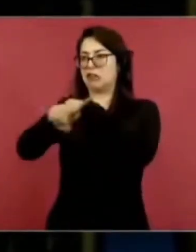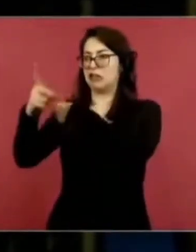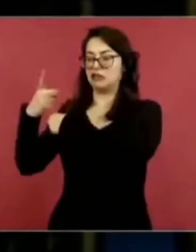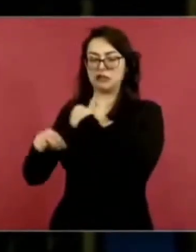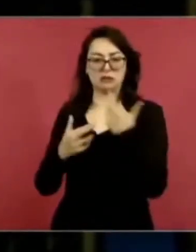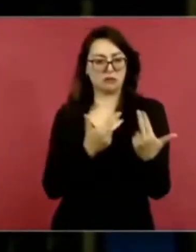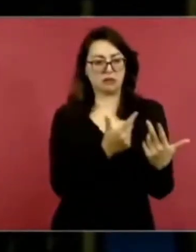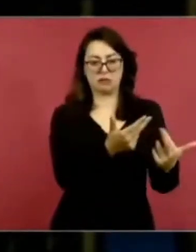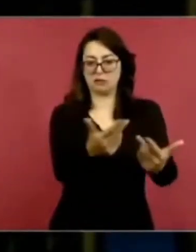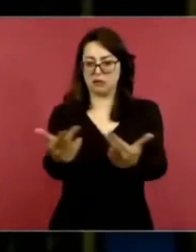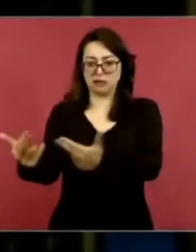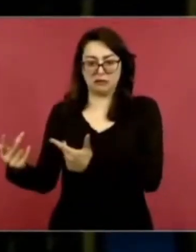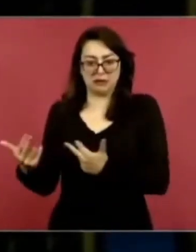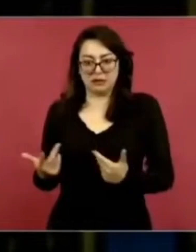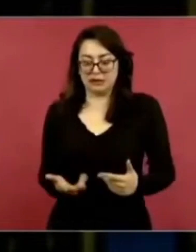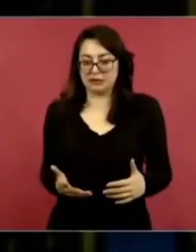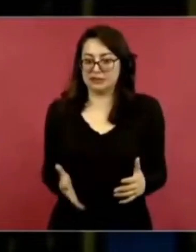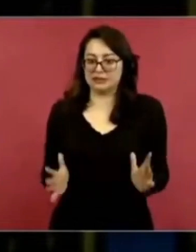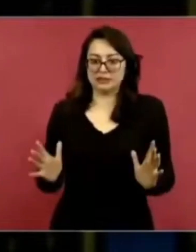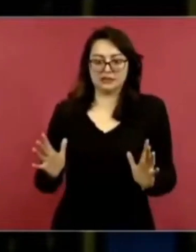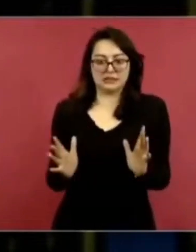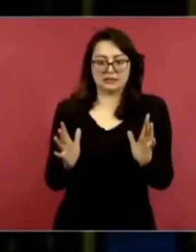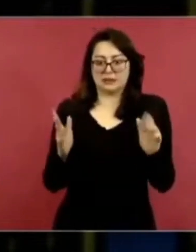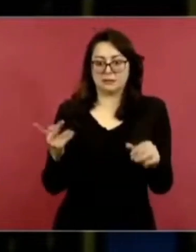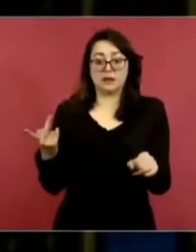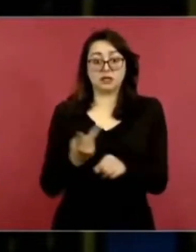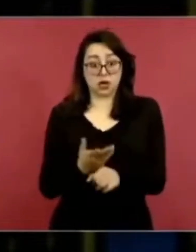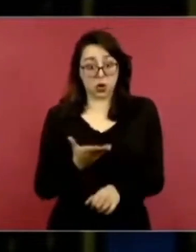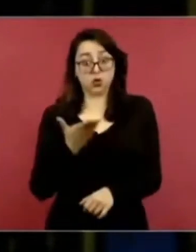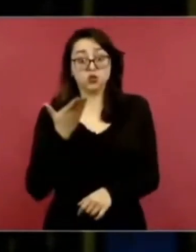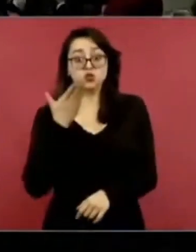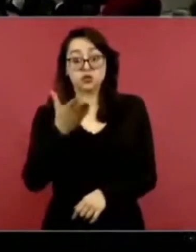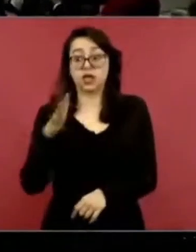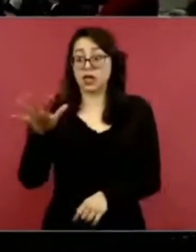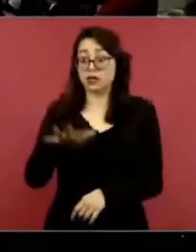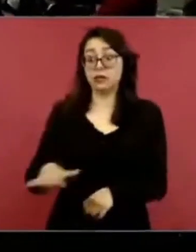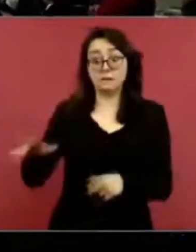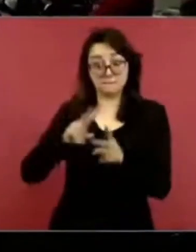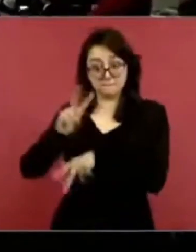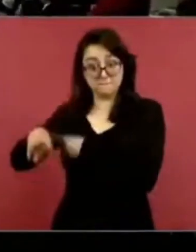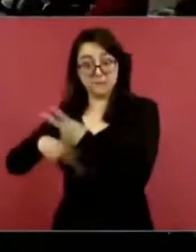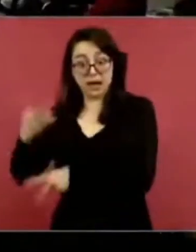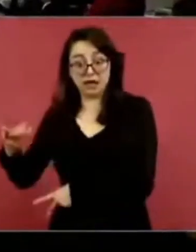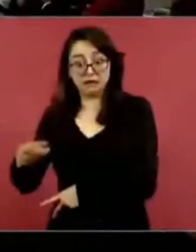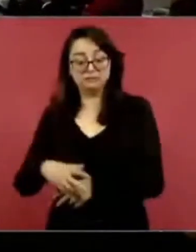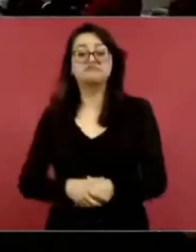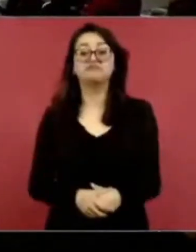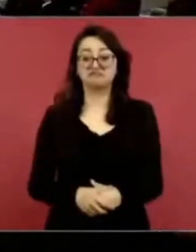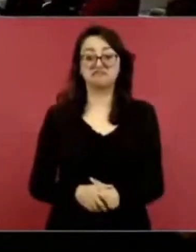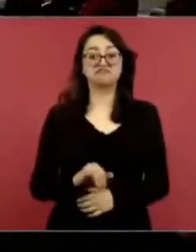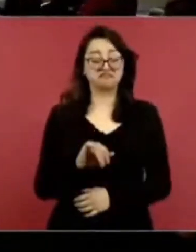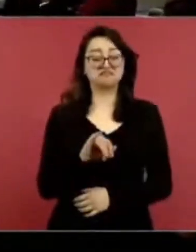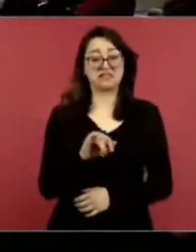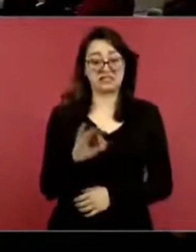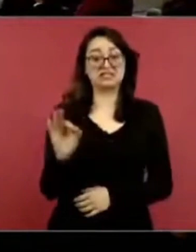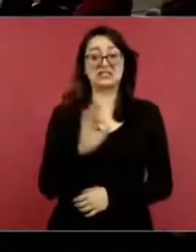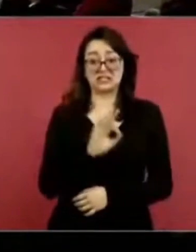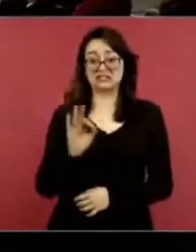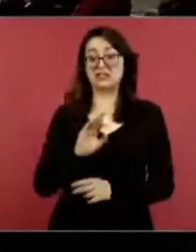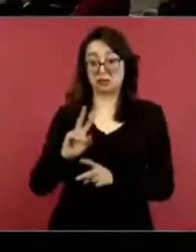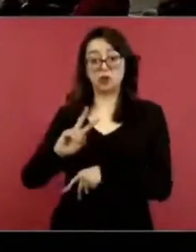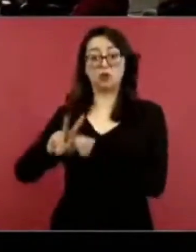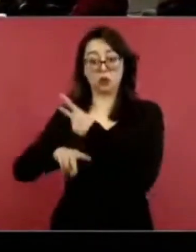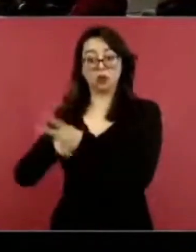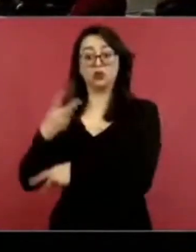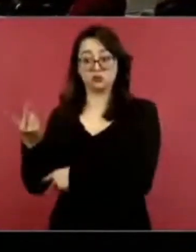Pero sí me gustaría preguntar específicamente, ¿piensa acudir usted a la zona? Es posible, pero vamos a